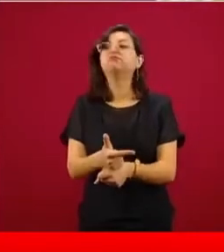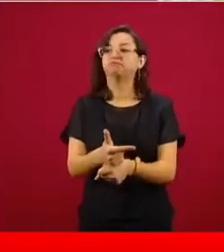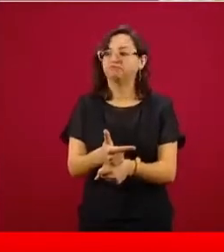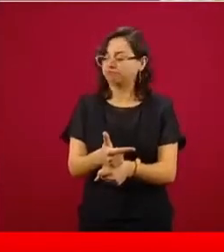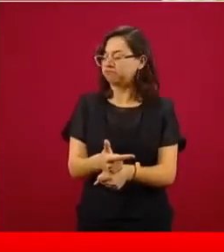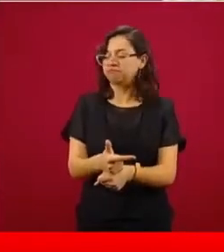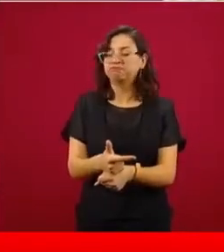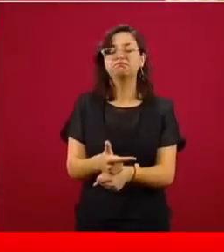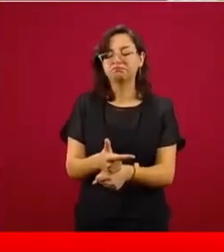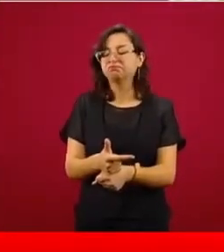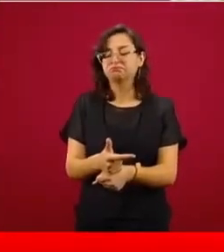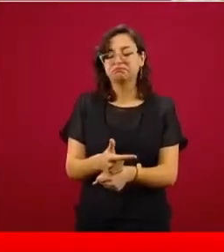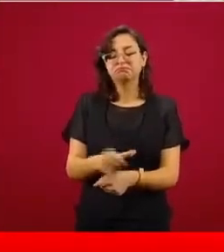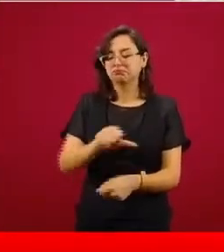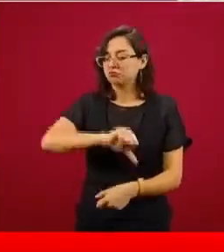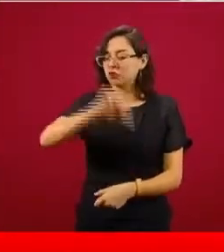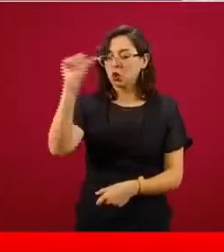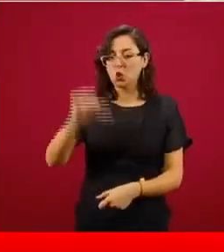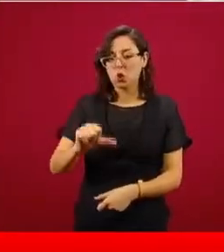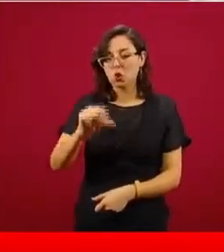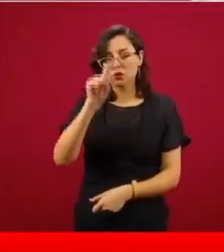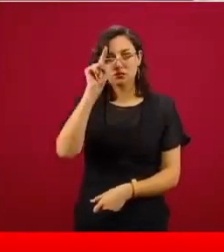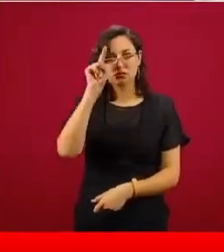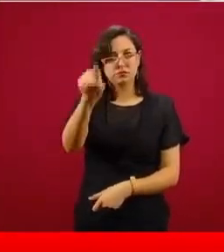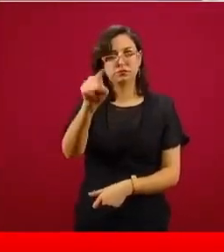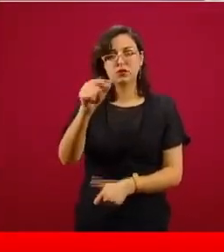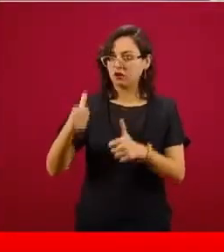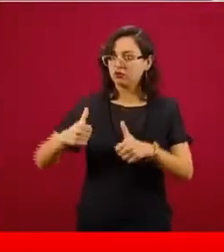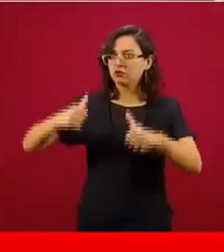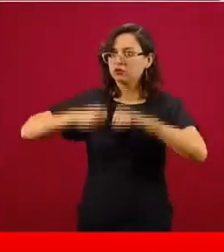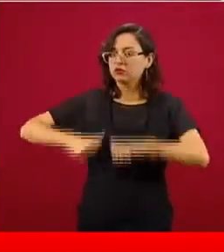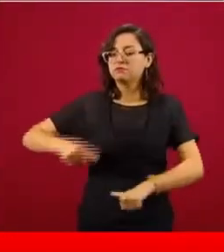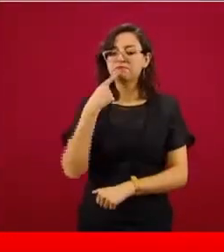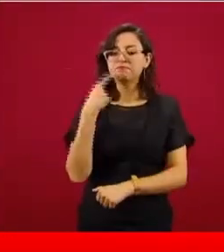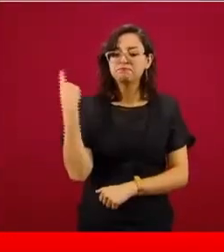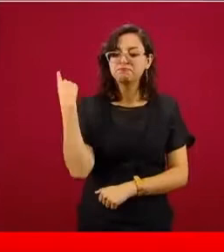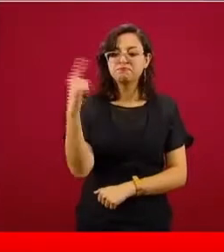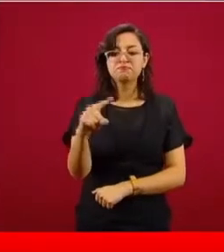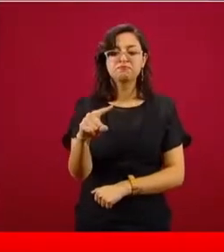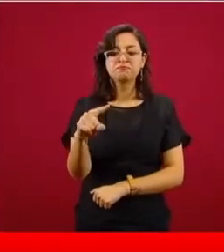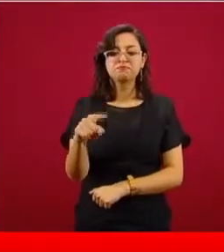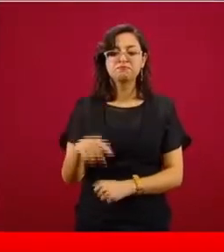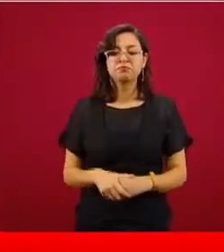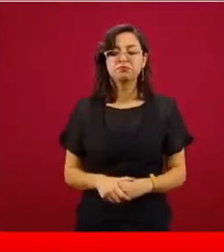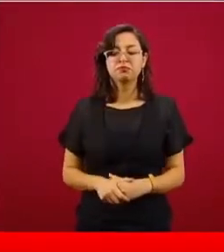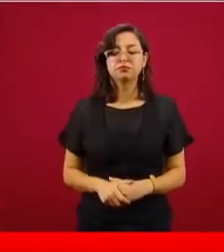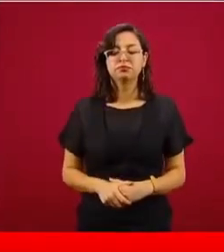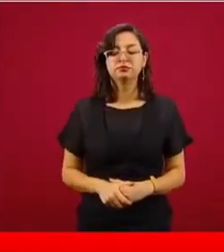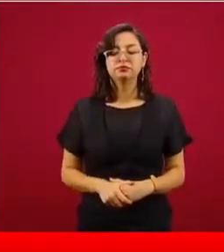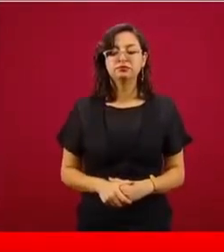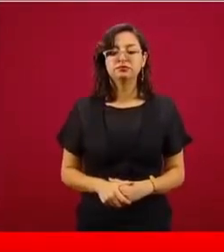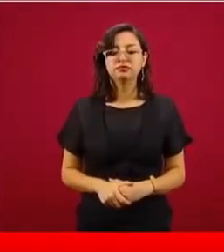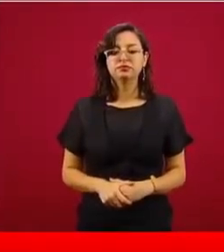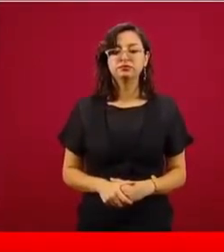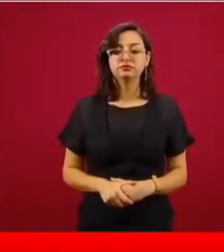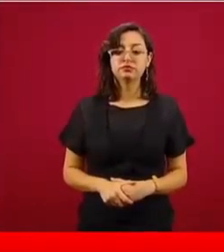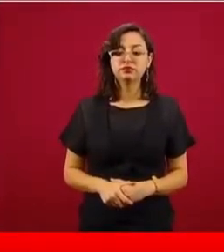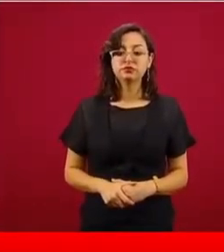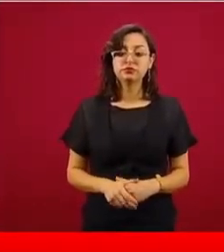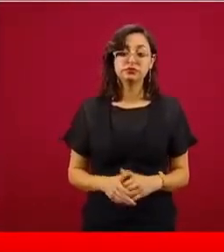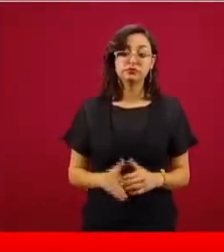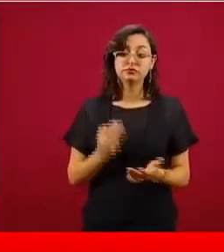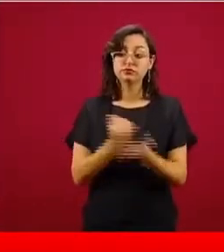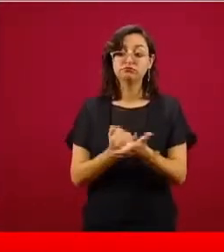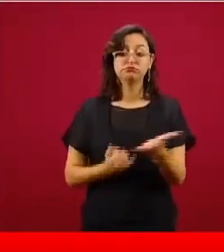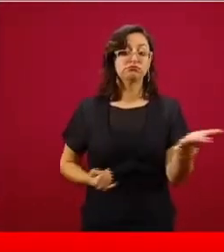a la instancia que corresponde, porque hemos fijado eso